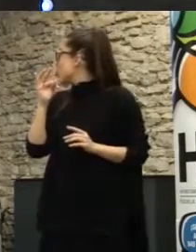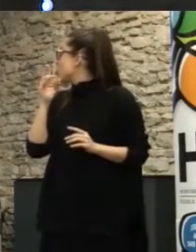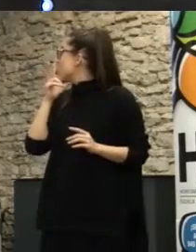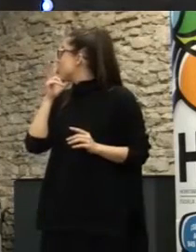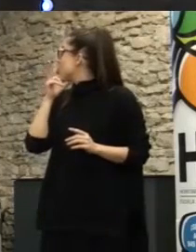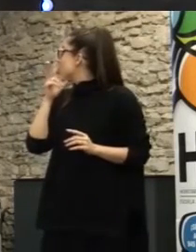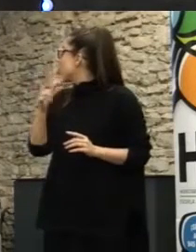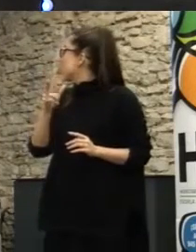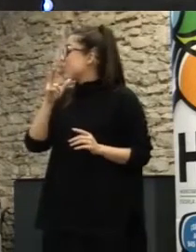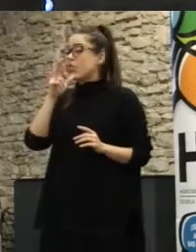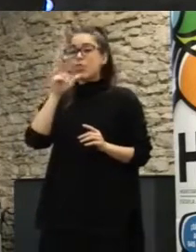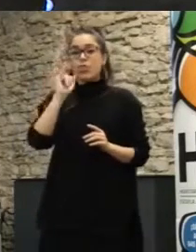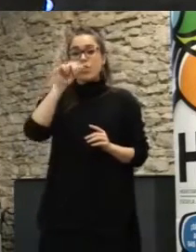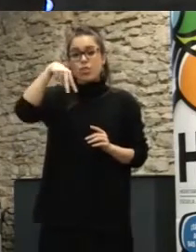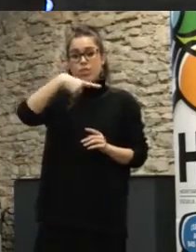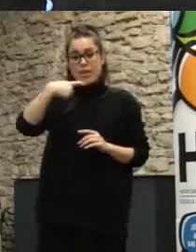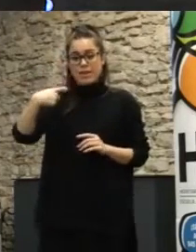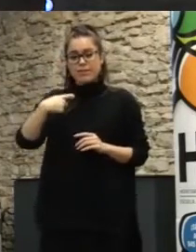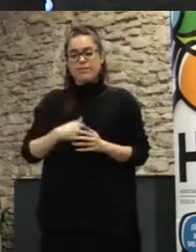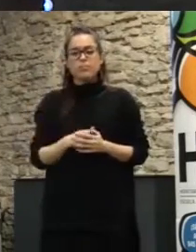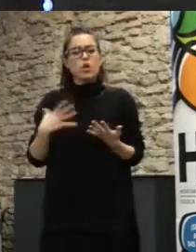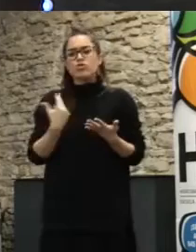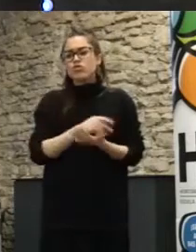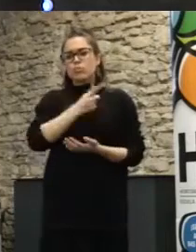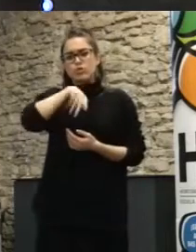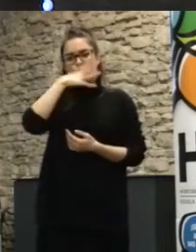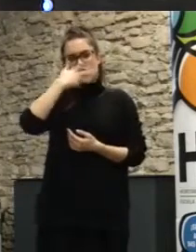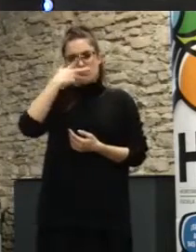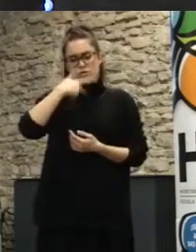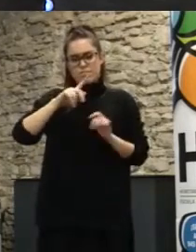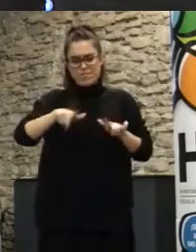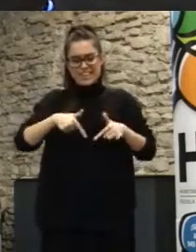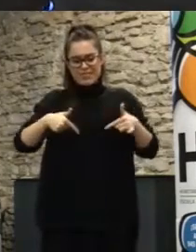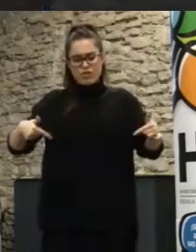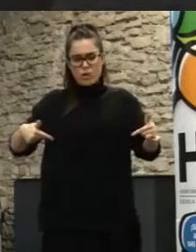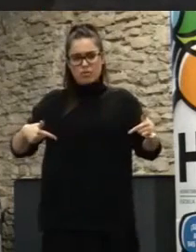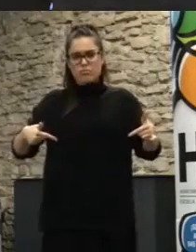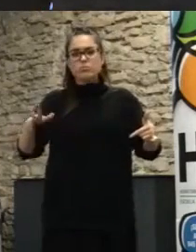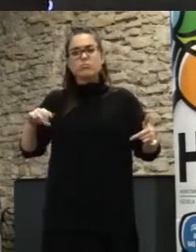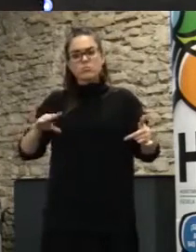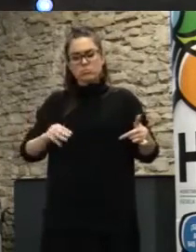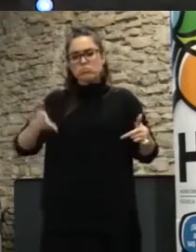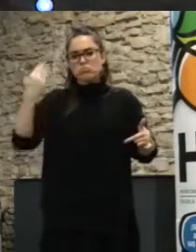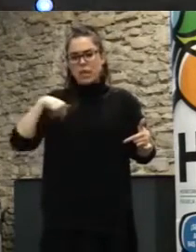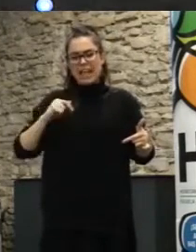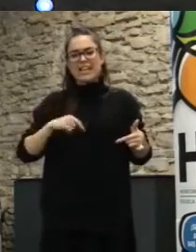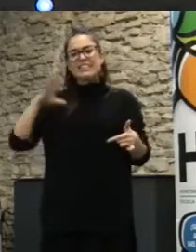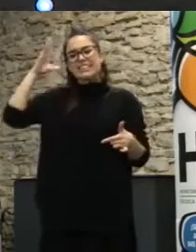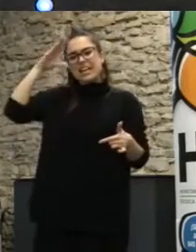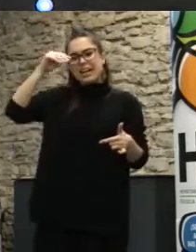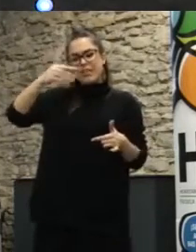todos conoceréis ya plataformas en las que se utiliza la inteligencia colectiva